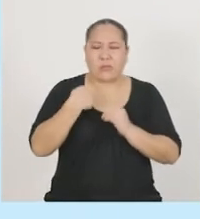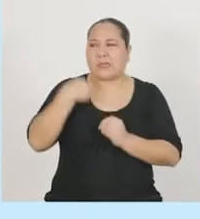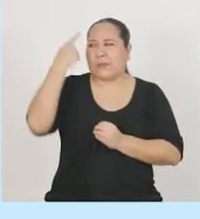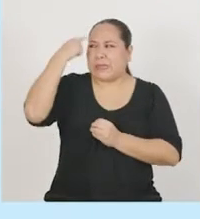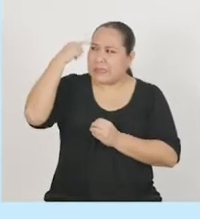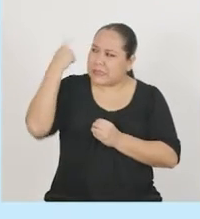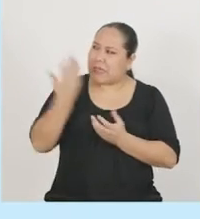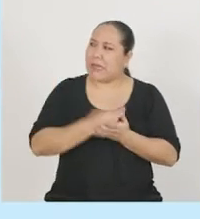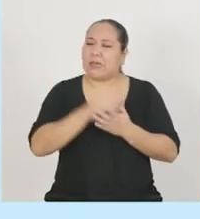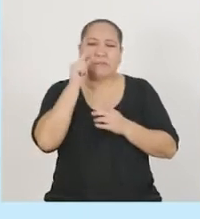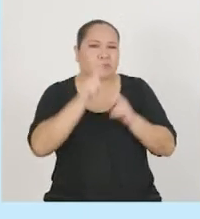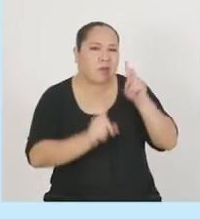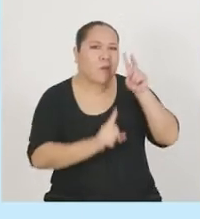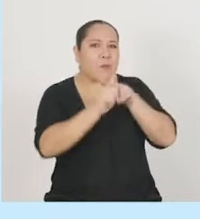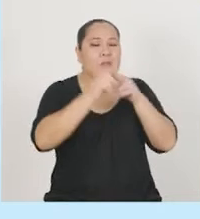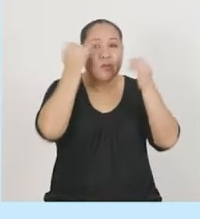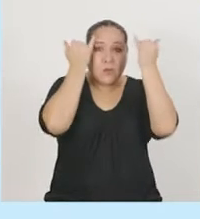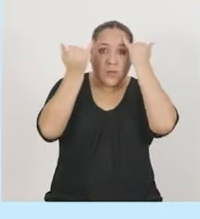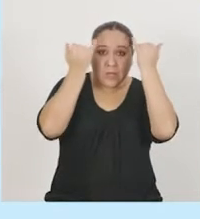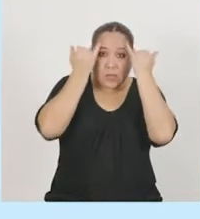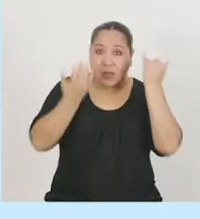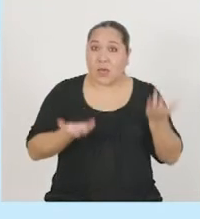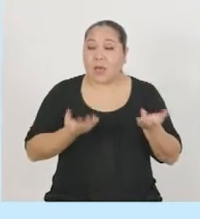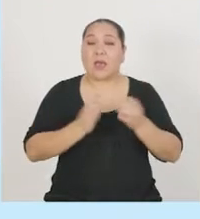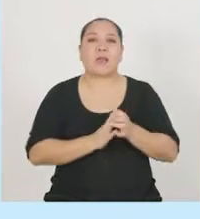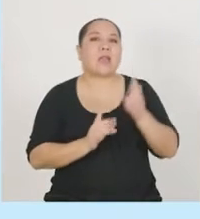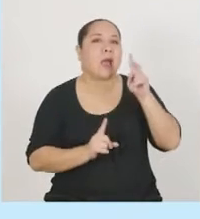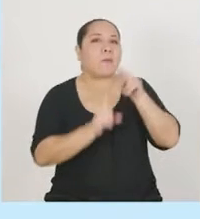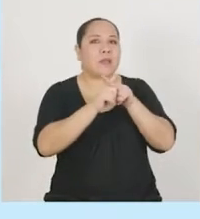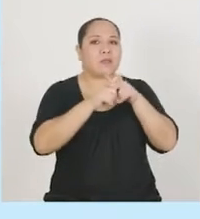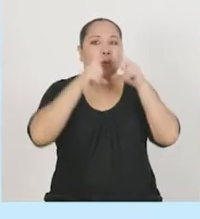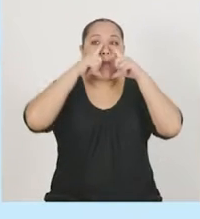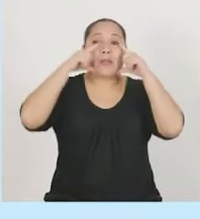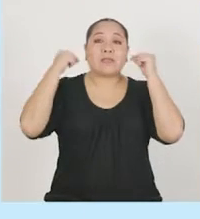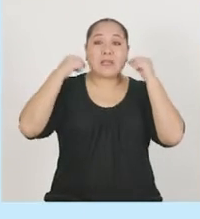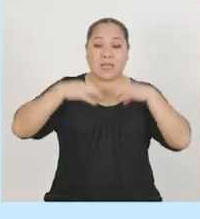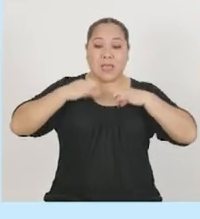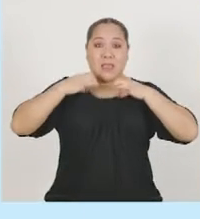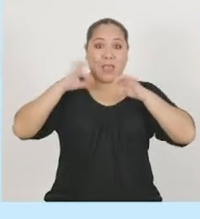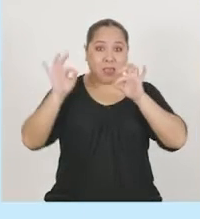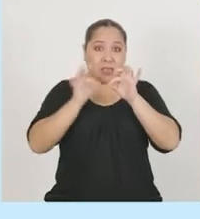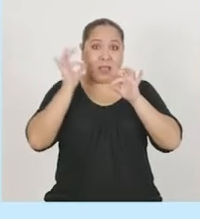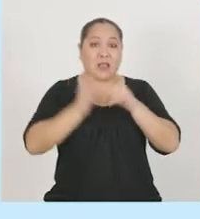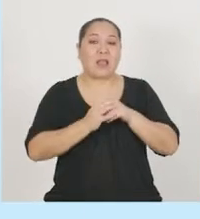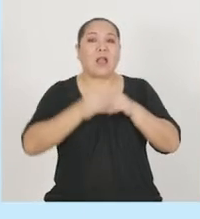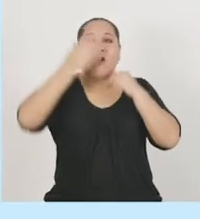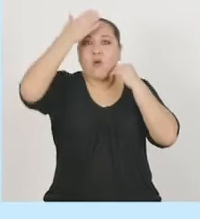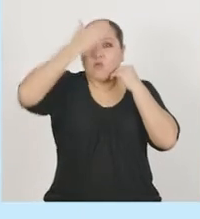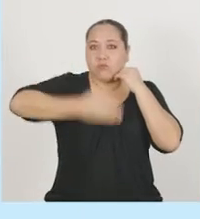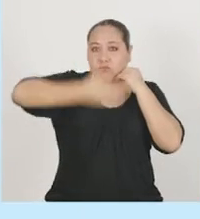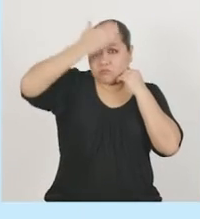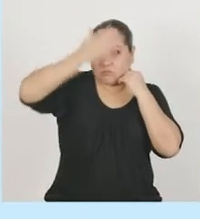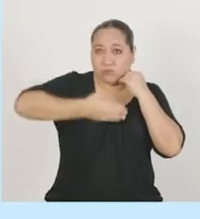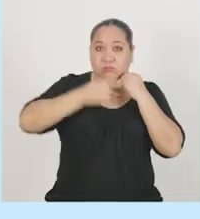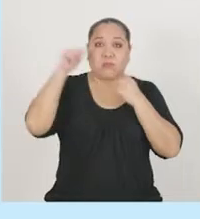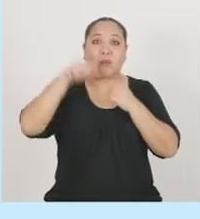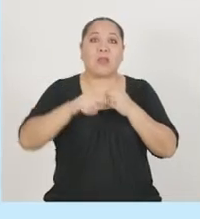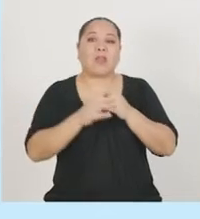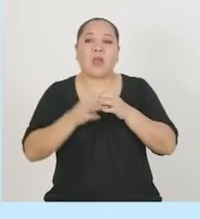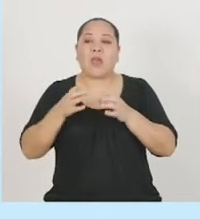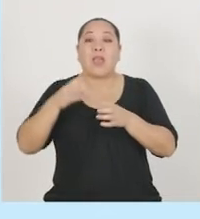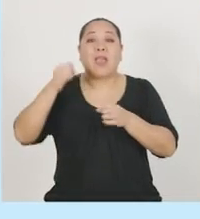surgió la idea de hacer mascarillas de tela y mascarillas faciales hechas a base de gaseosas,